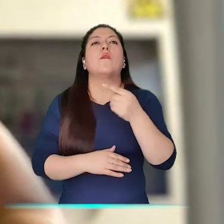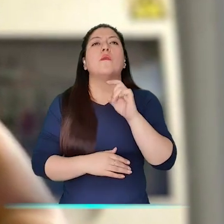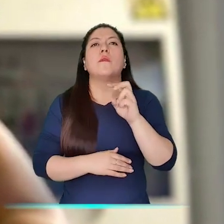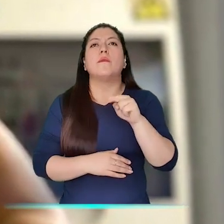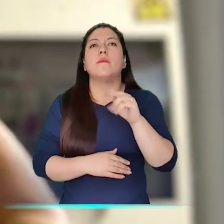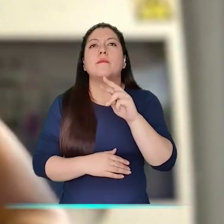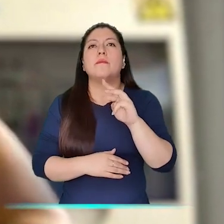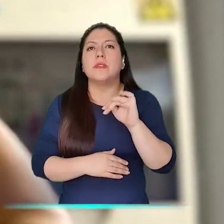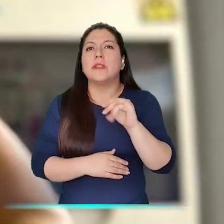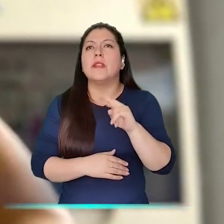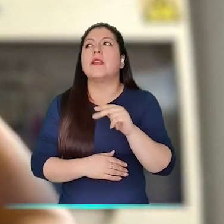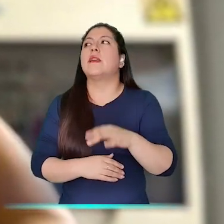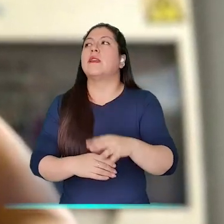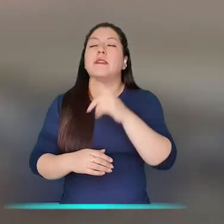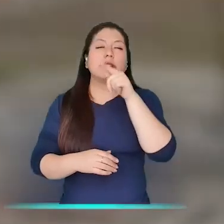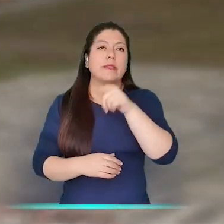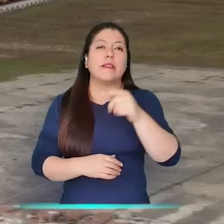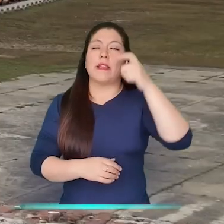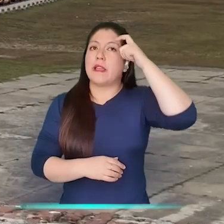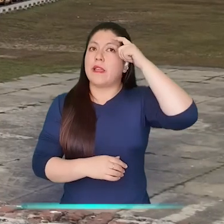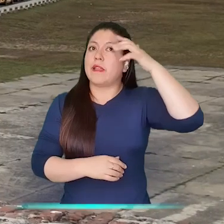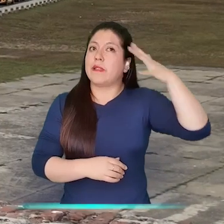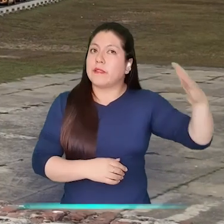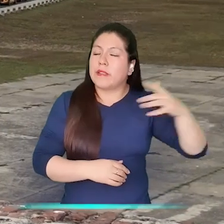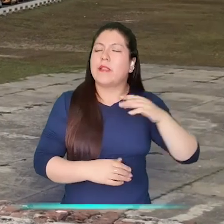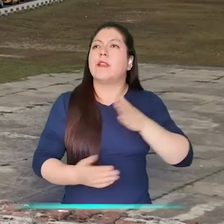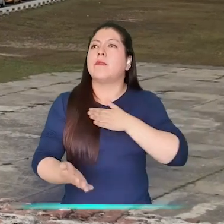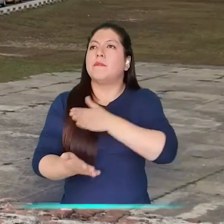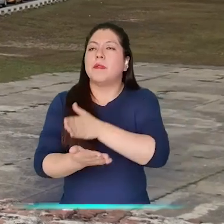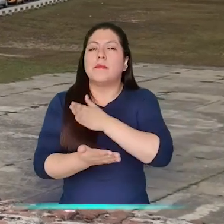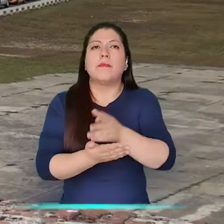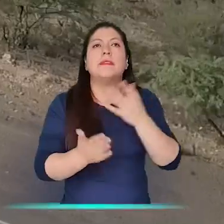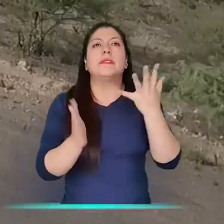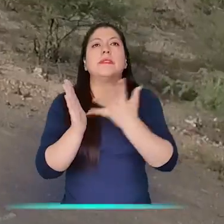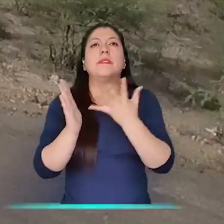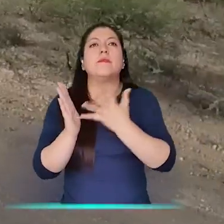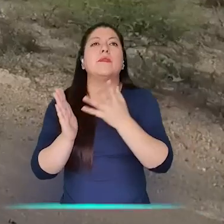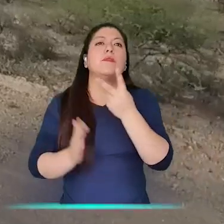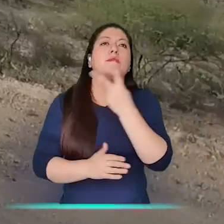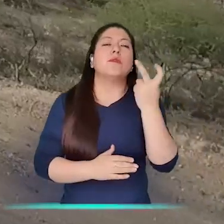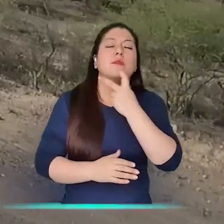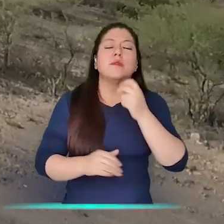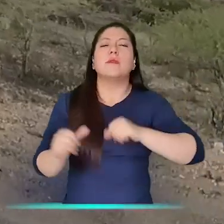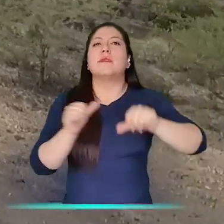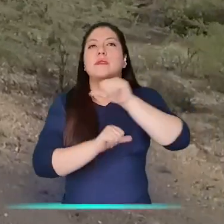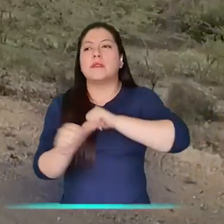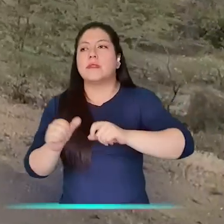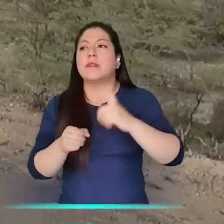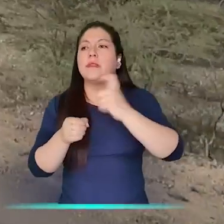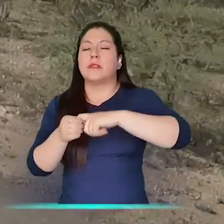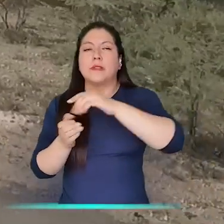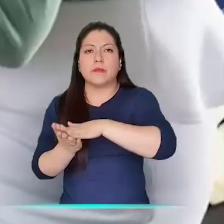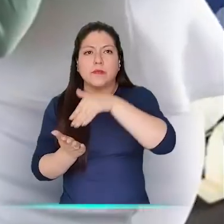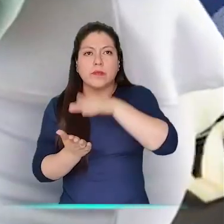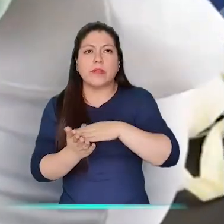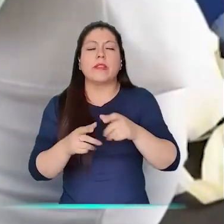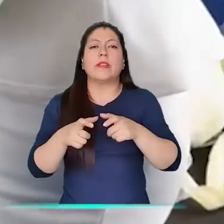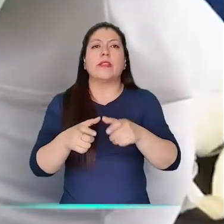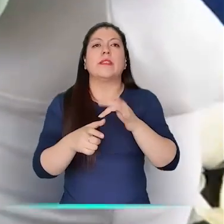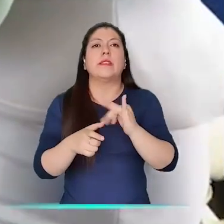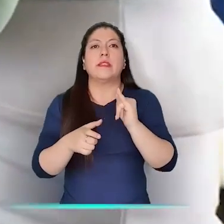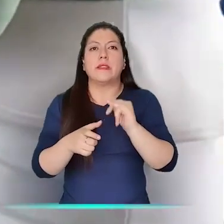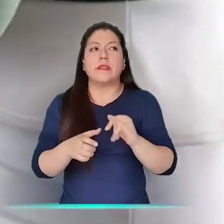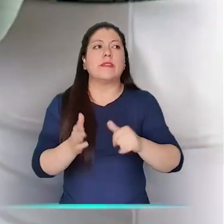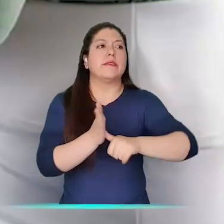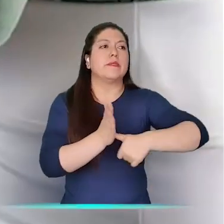corregimientos de La Playa y Juanmina y culminó su recorrido en Cartagena, logrando ejecutar más de 5.200 trámites